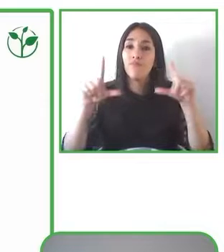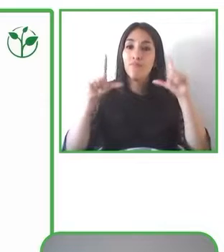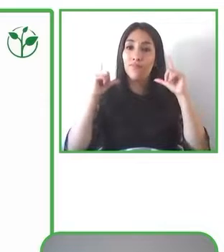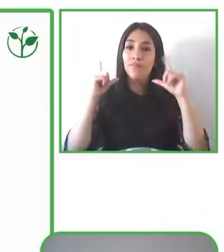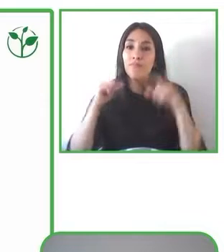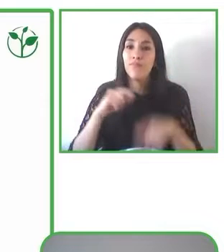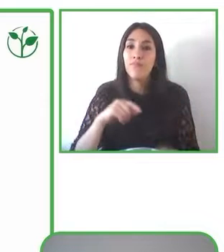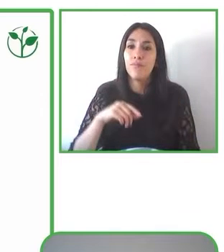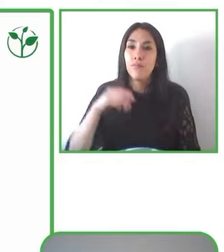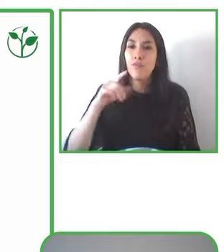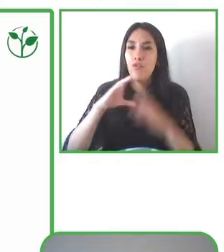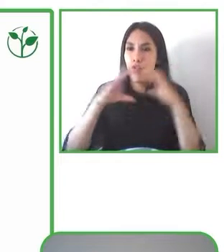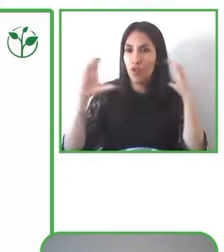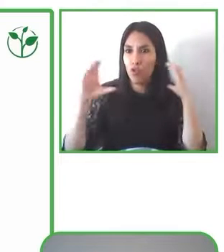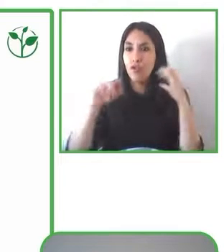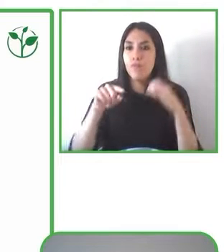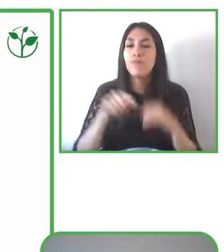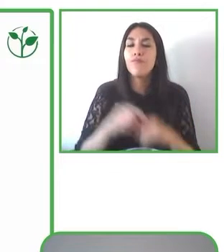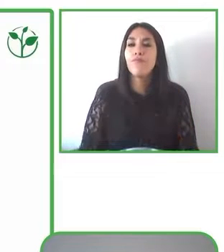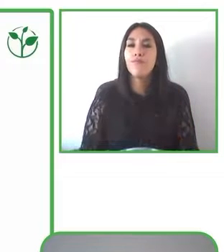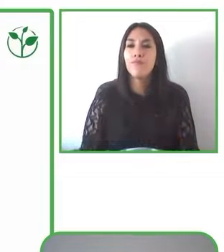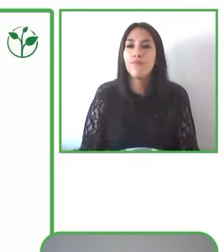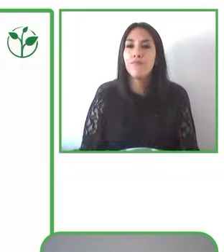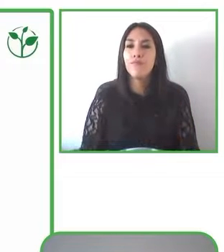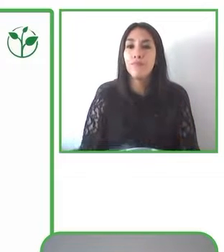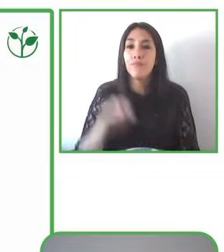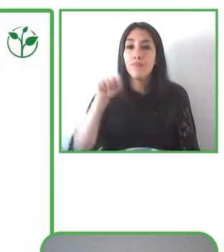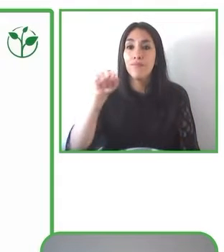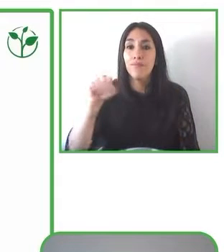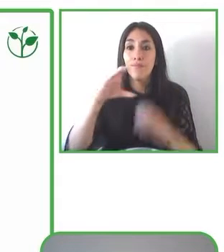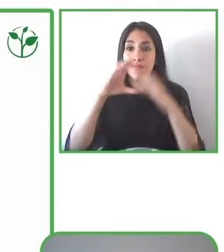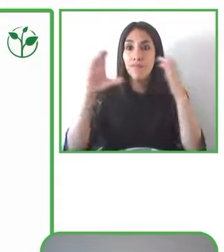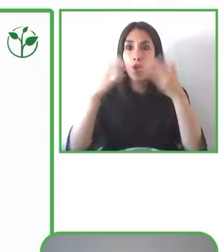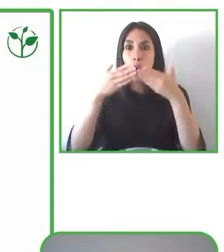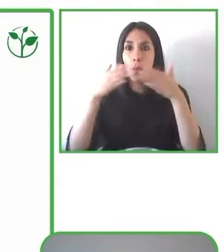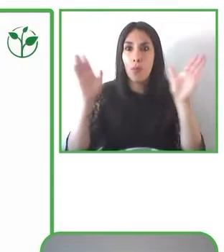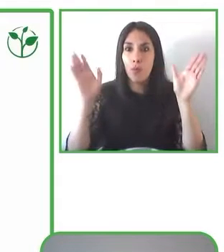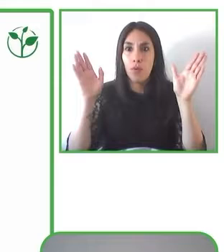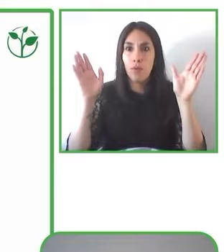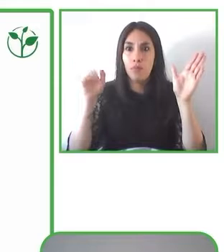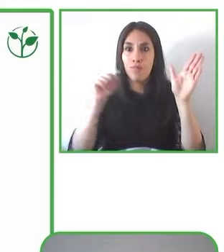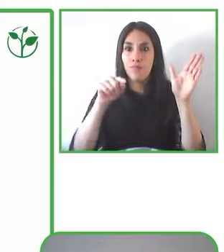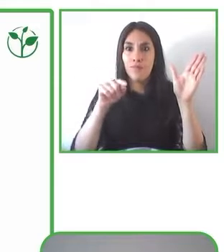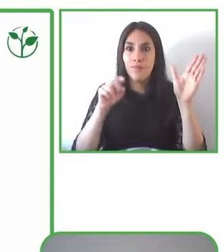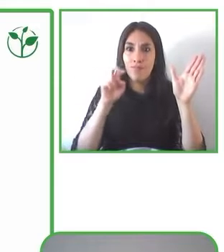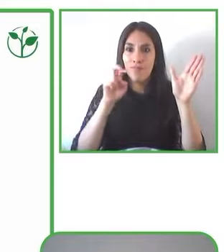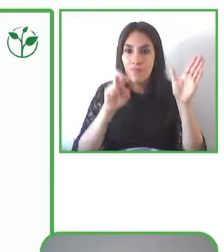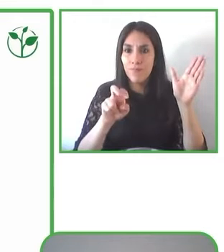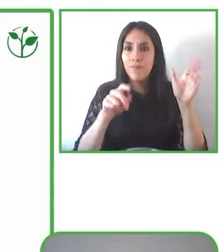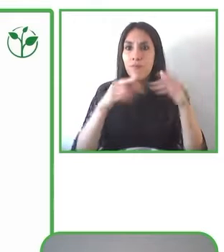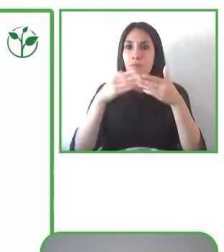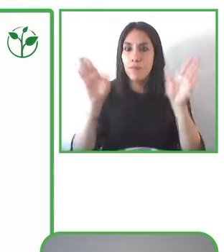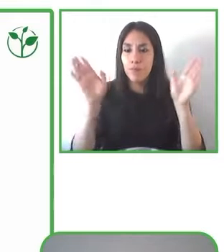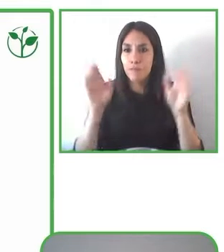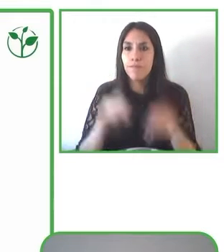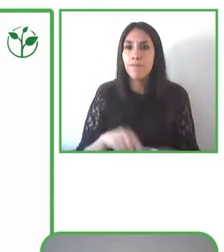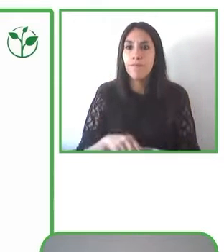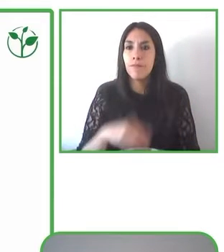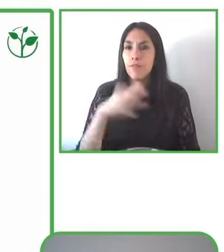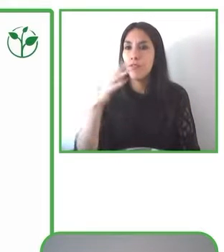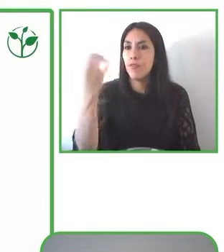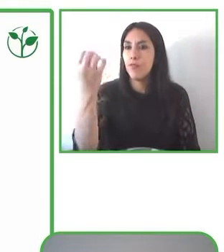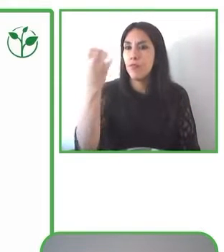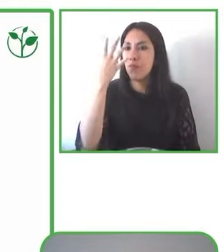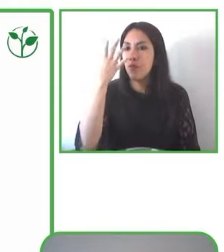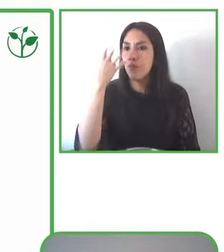puertas, con su luz verde, en este caso también, y una abajo, una azul, representan y entregan